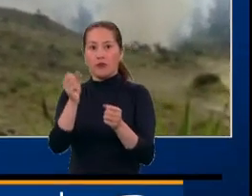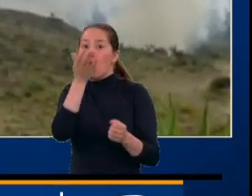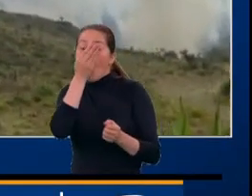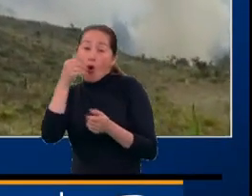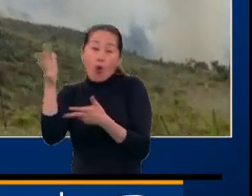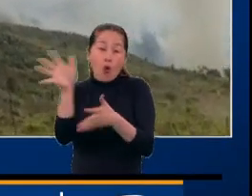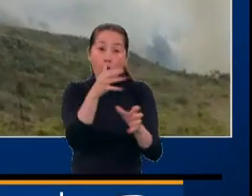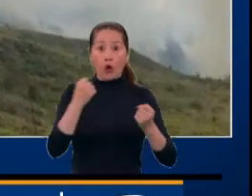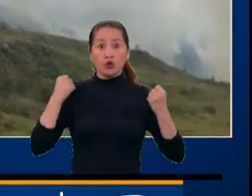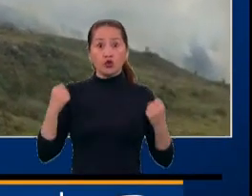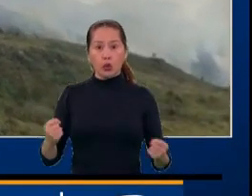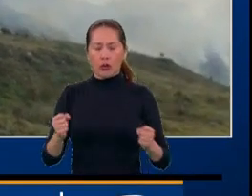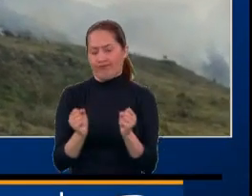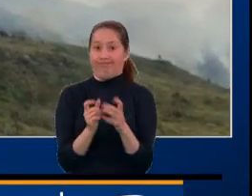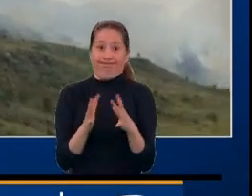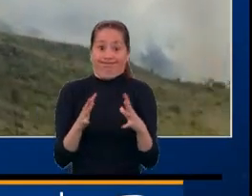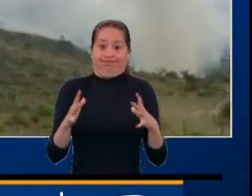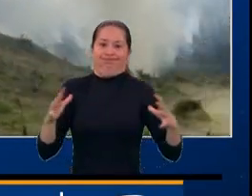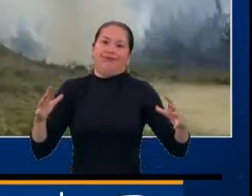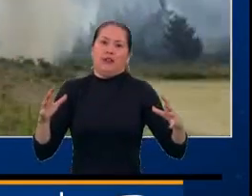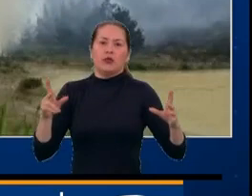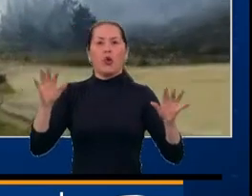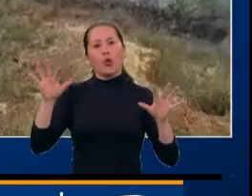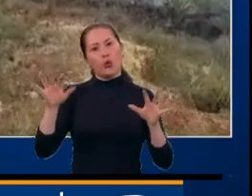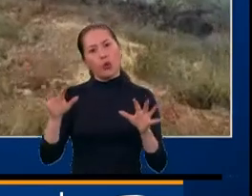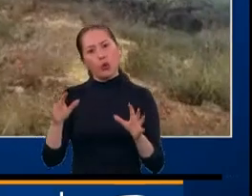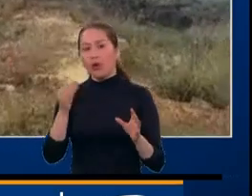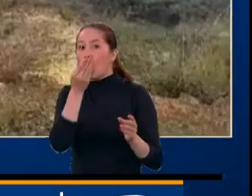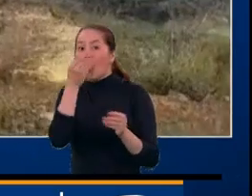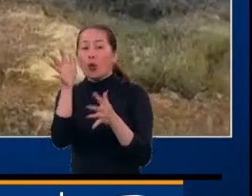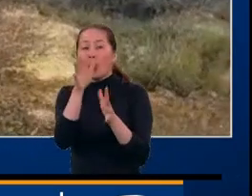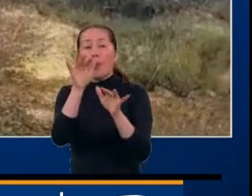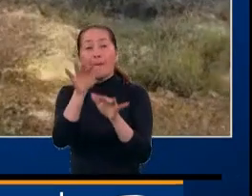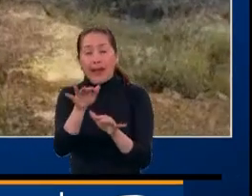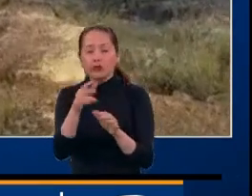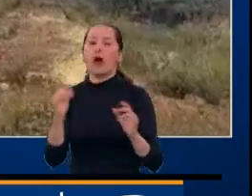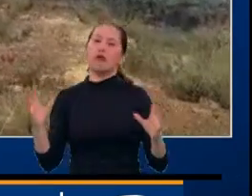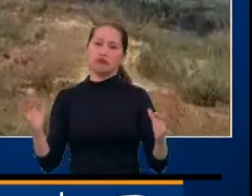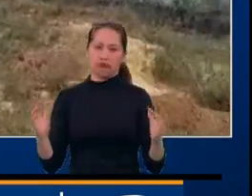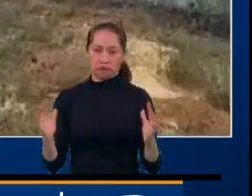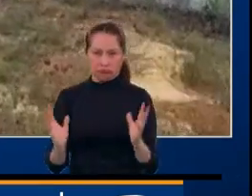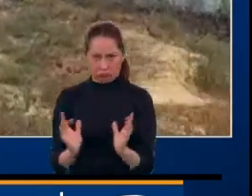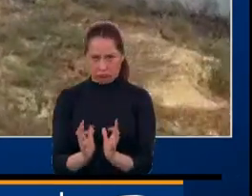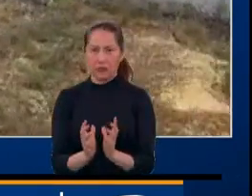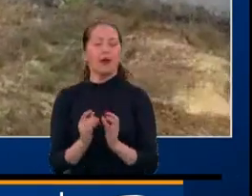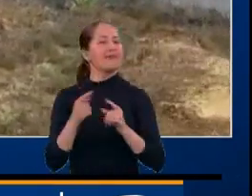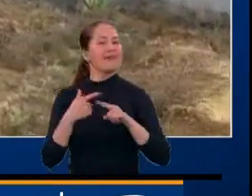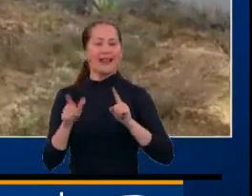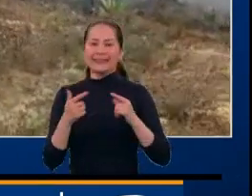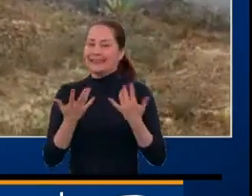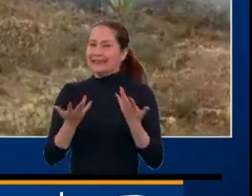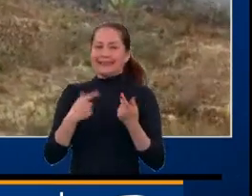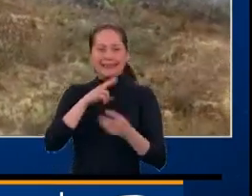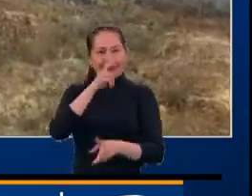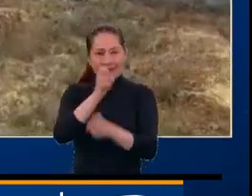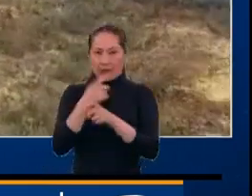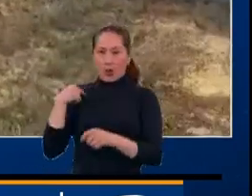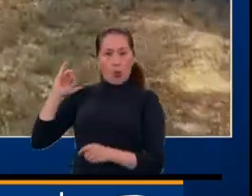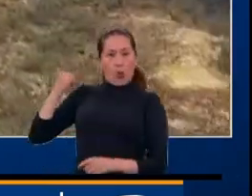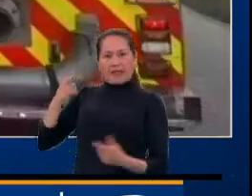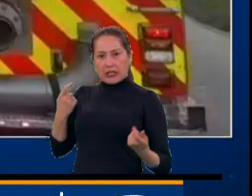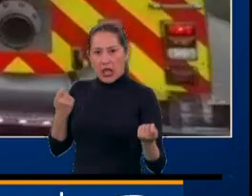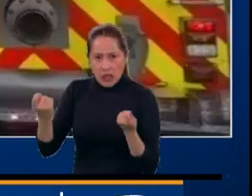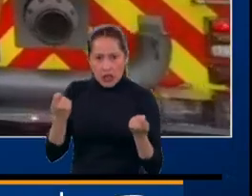hemos tenido hace una hora con el cuerpo de bomberos y con los más de 150 hombres que están en terreno es que hoy va a quedar